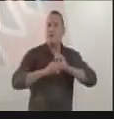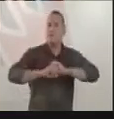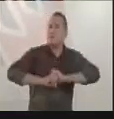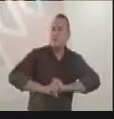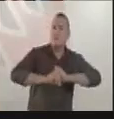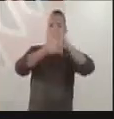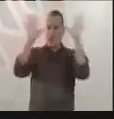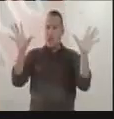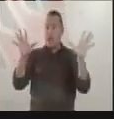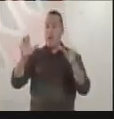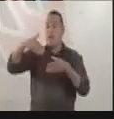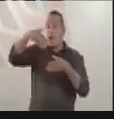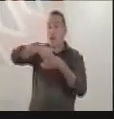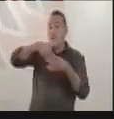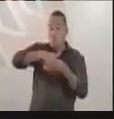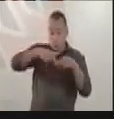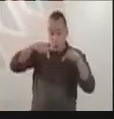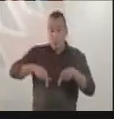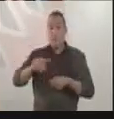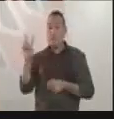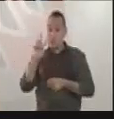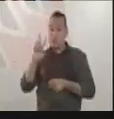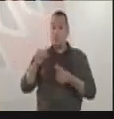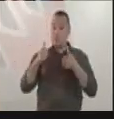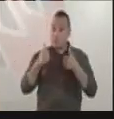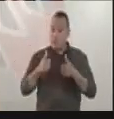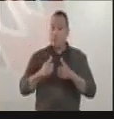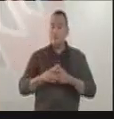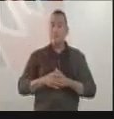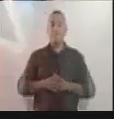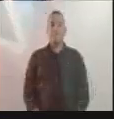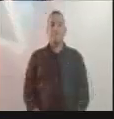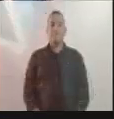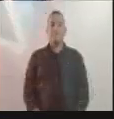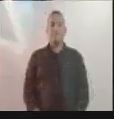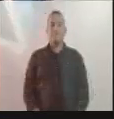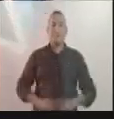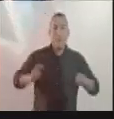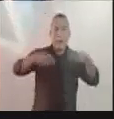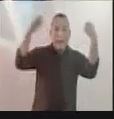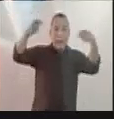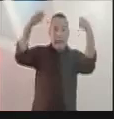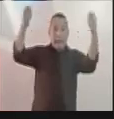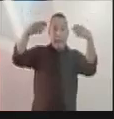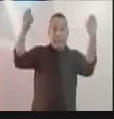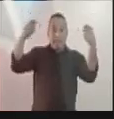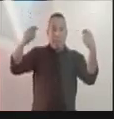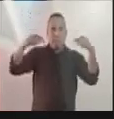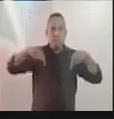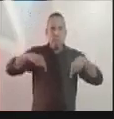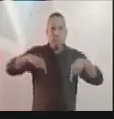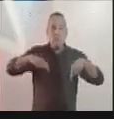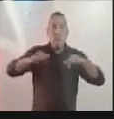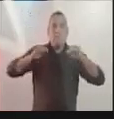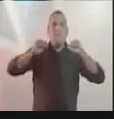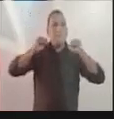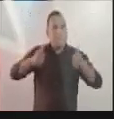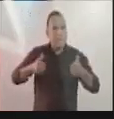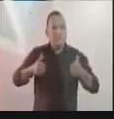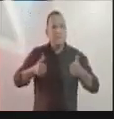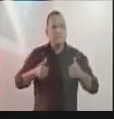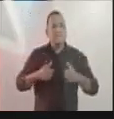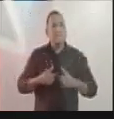y seguridad del voto en Venezuela. La campaña que hoy se inicia debe